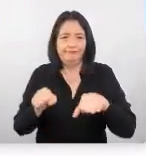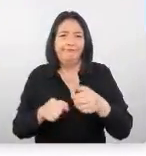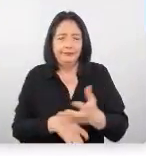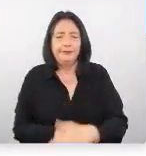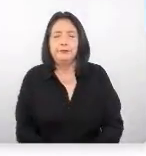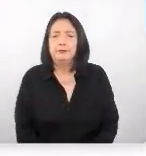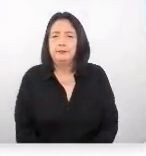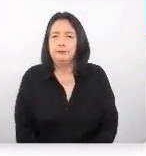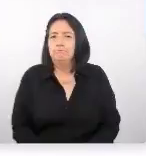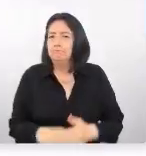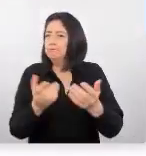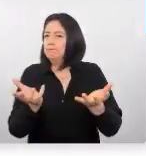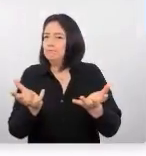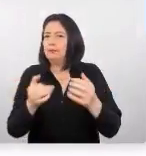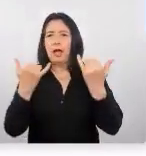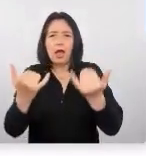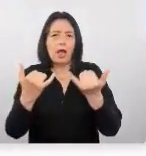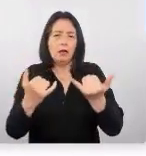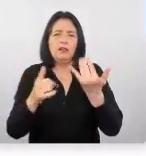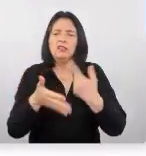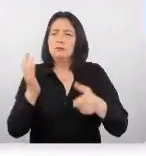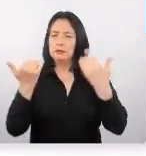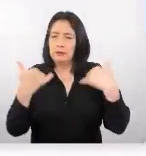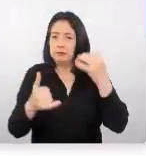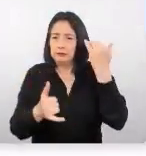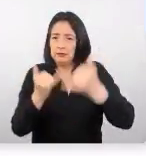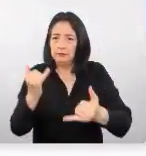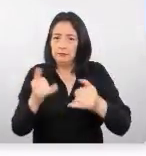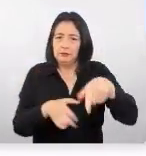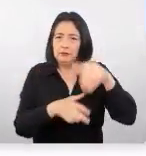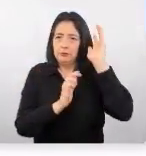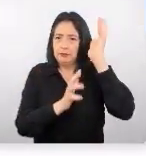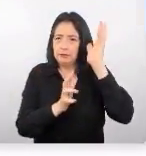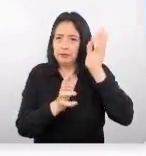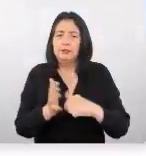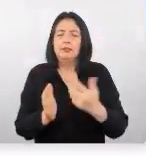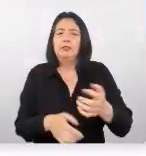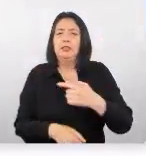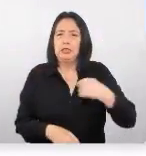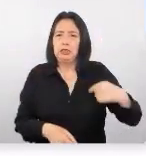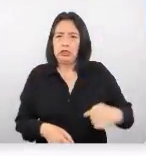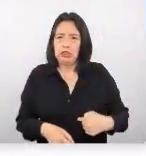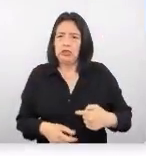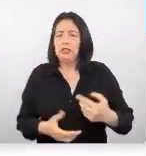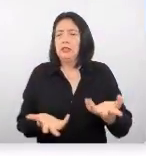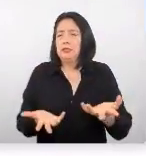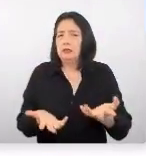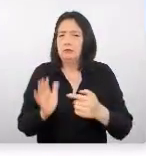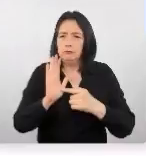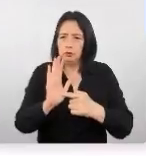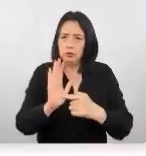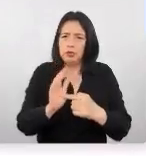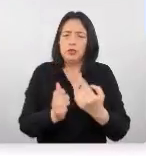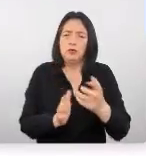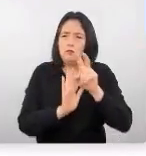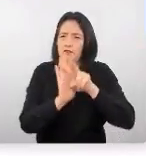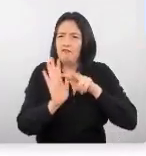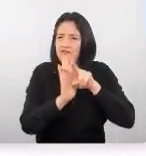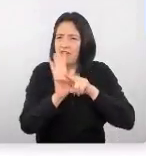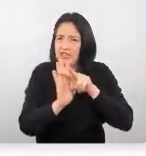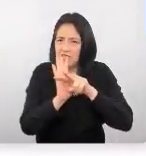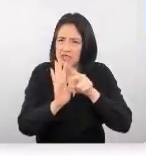eso entonces ahora vamos a terminar esta presentación de China mostrarles un video